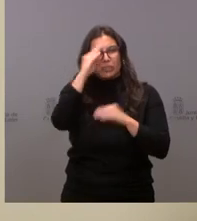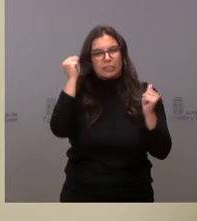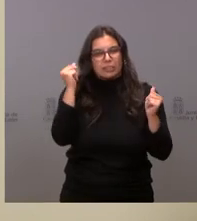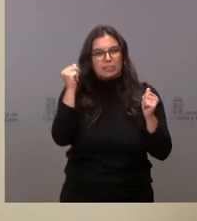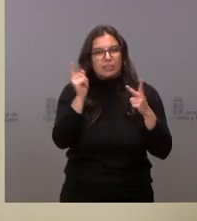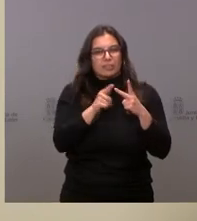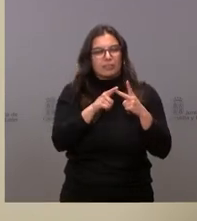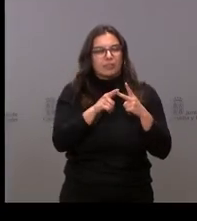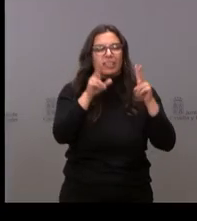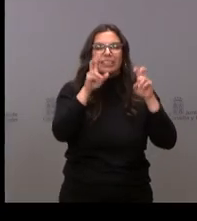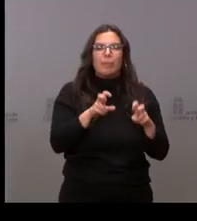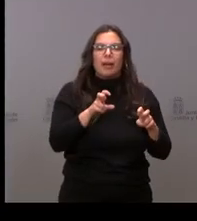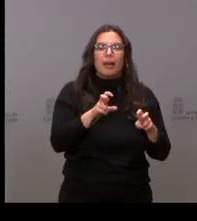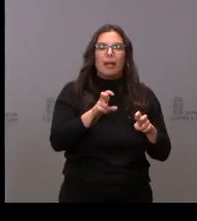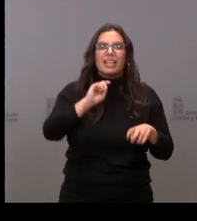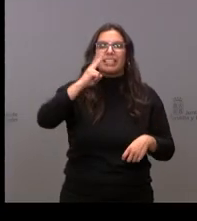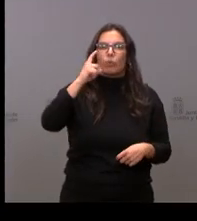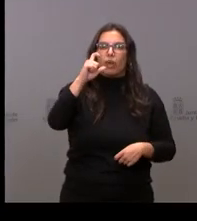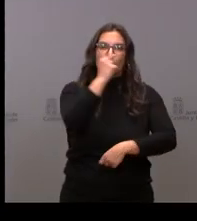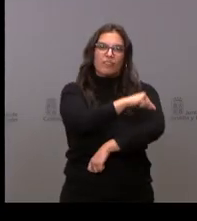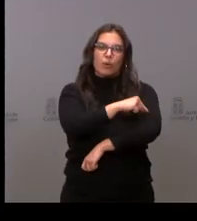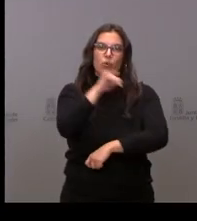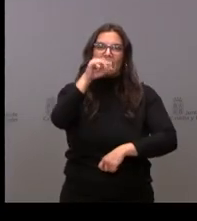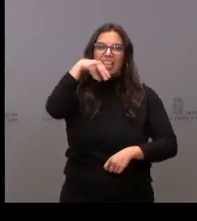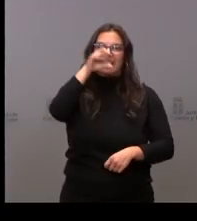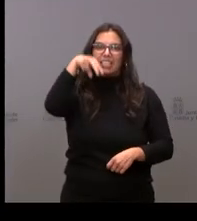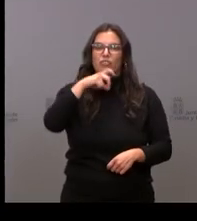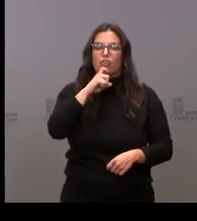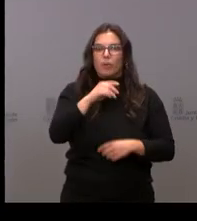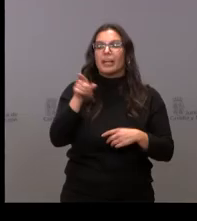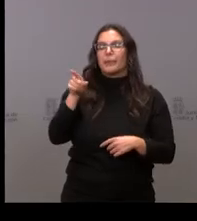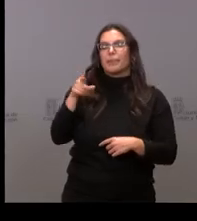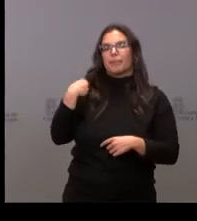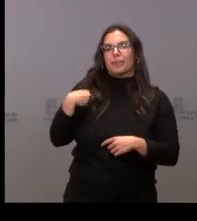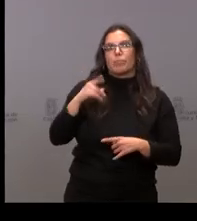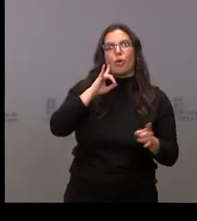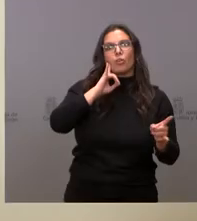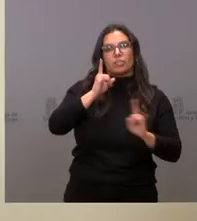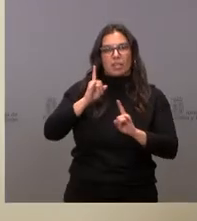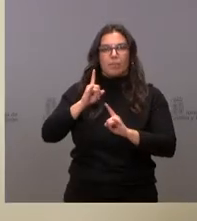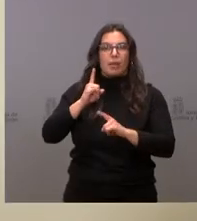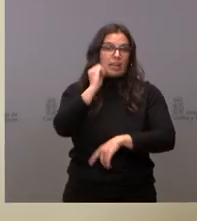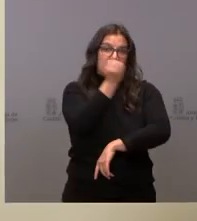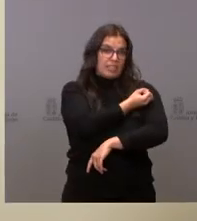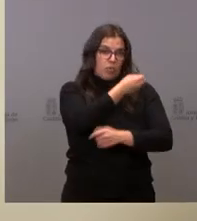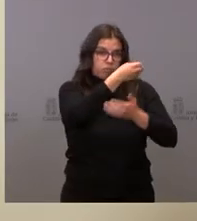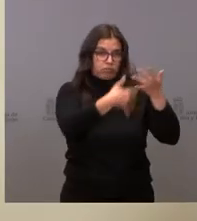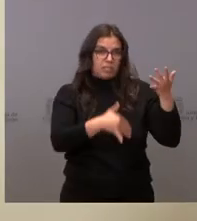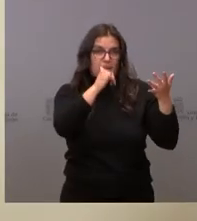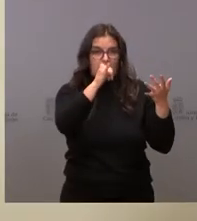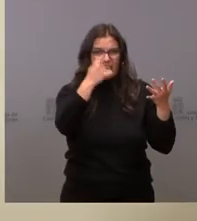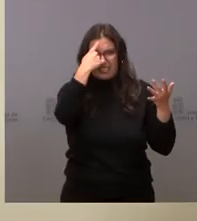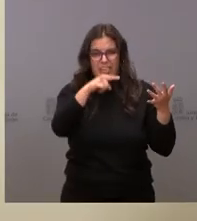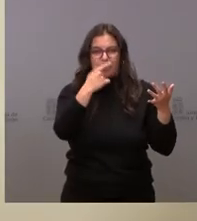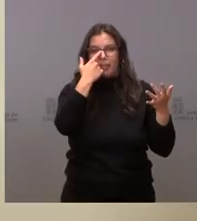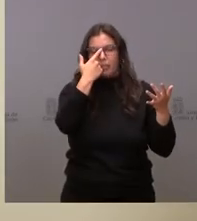¿Cómo se va a articular la segunda dosis de la vacuna de Jansi? Sí, van a ser llamados, van a ser llamados, pues están registrados, como todos ustedes saben, tenemos registro de